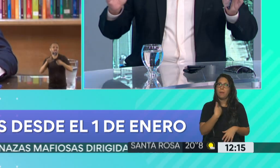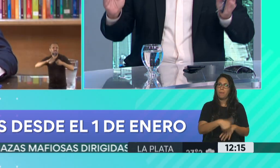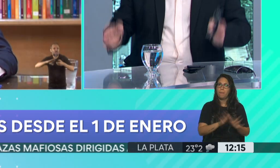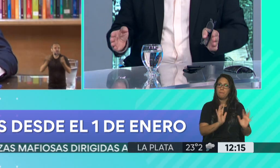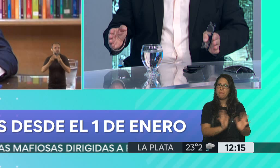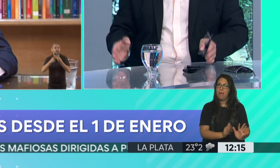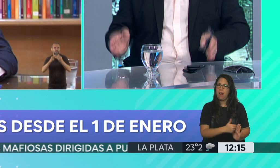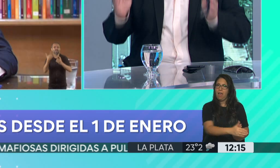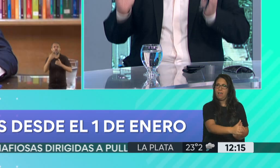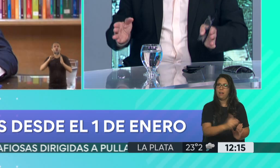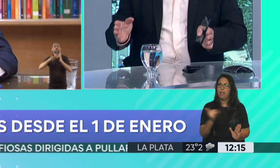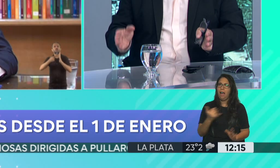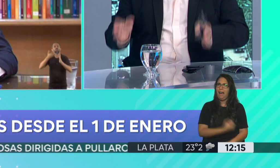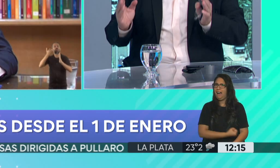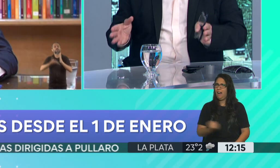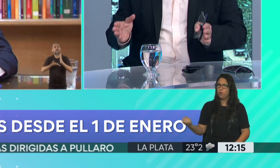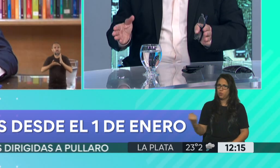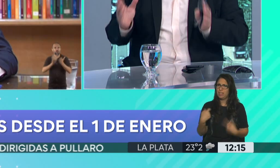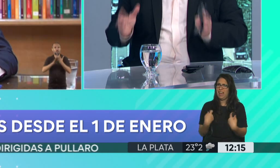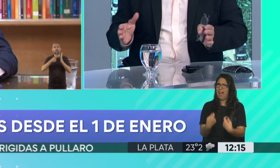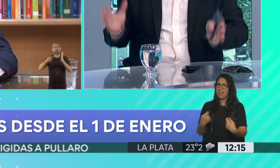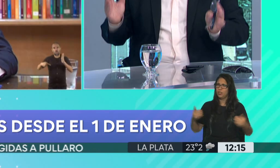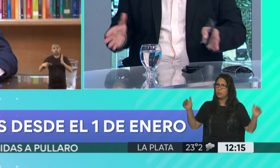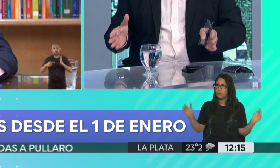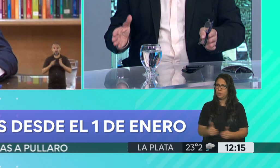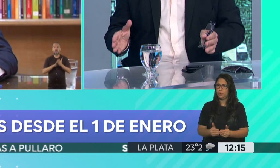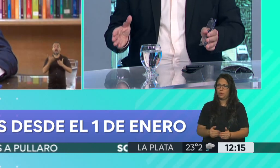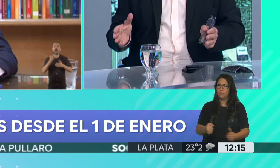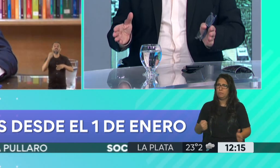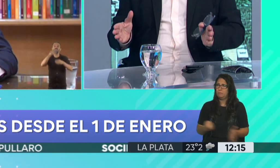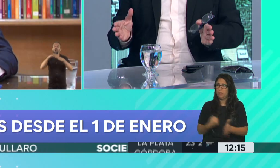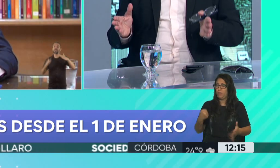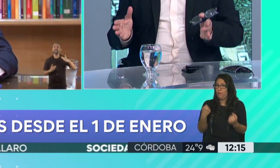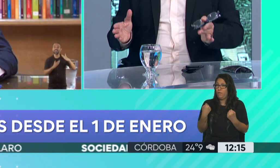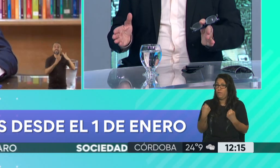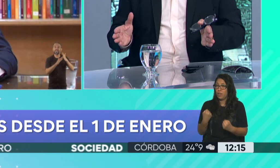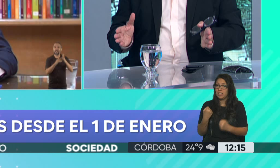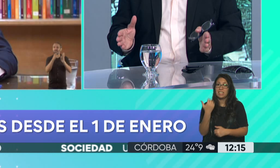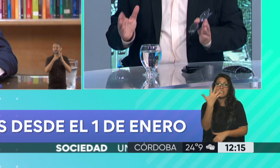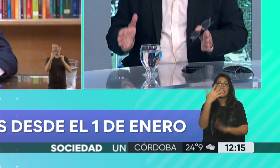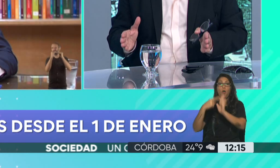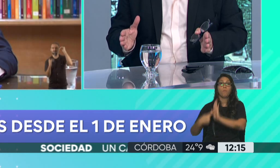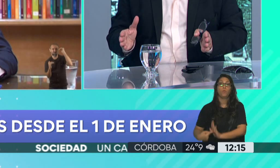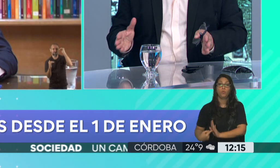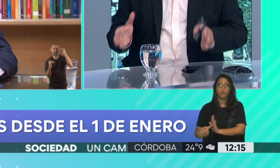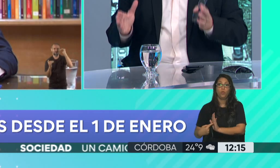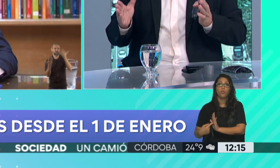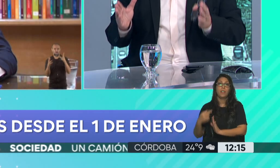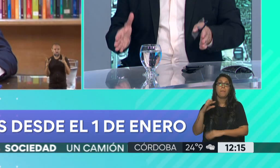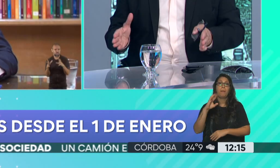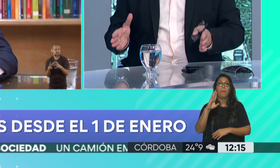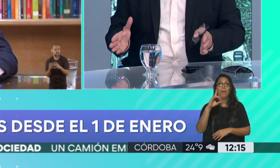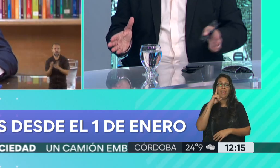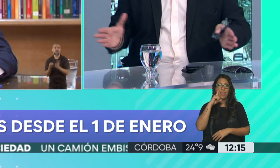Un ajuste fiscal durísimo, muy duro, prácticamente los 5 puntos que están previendo, 5 puntos del PBI que